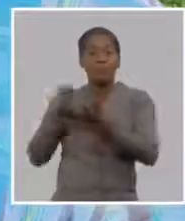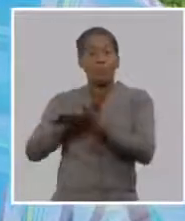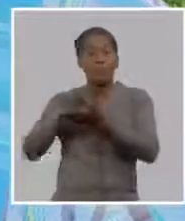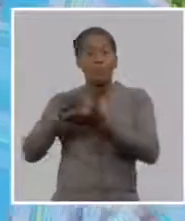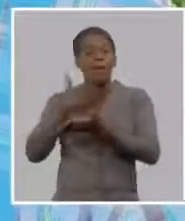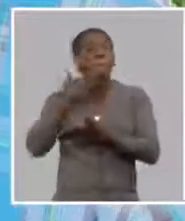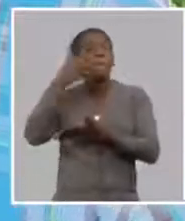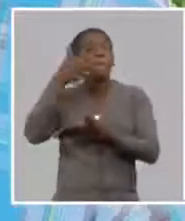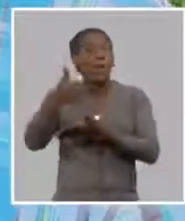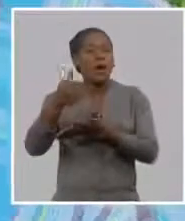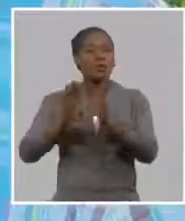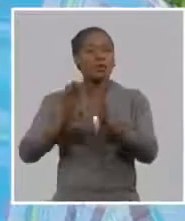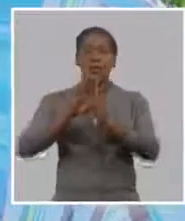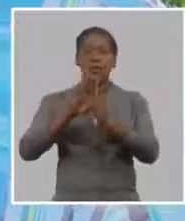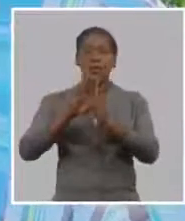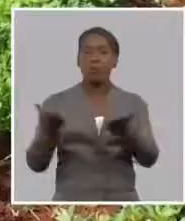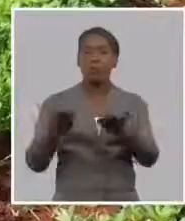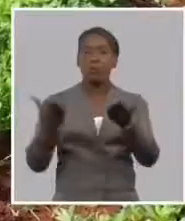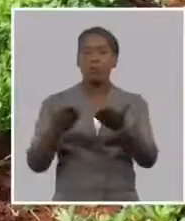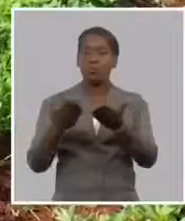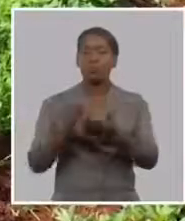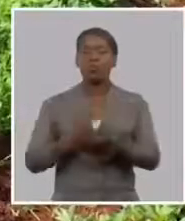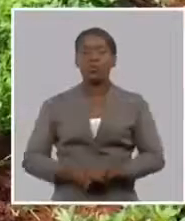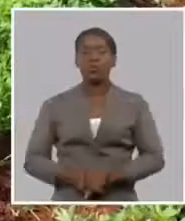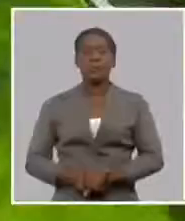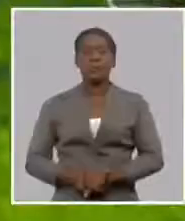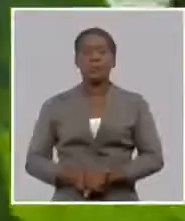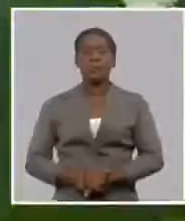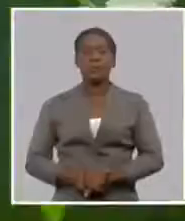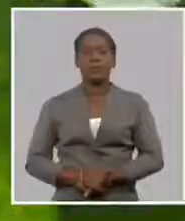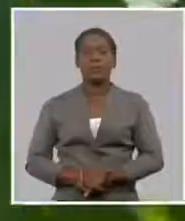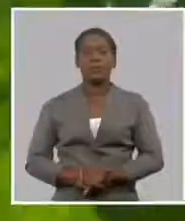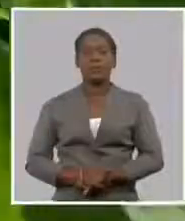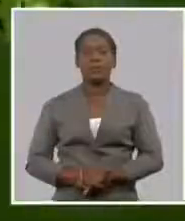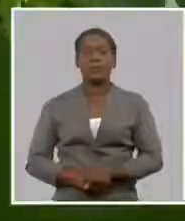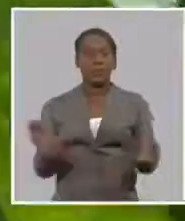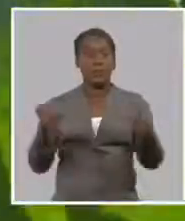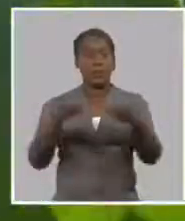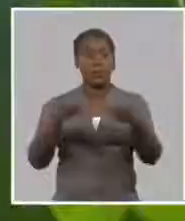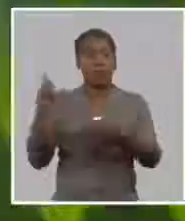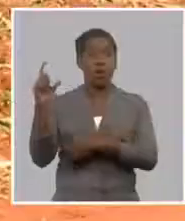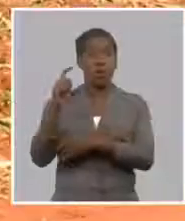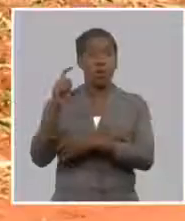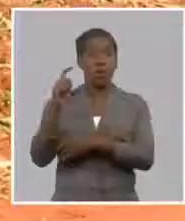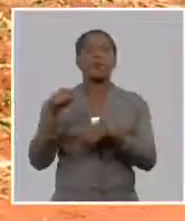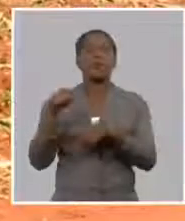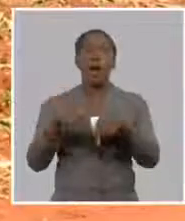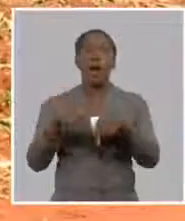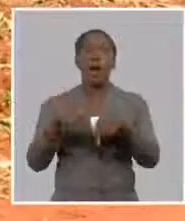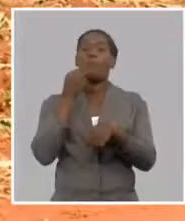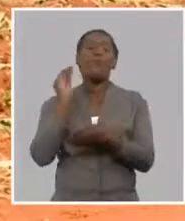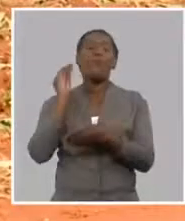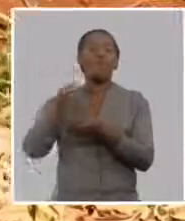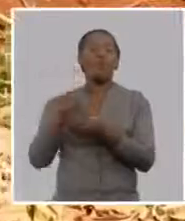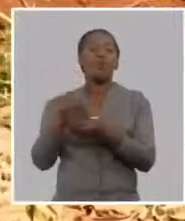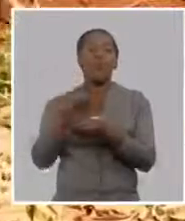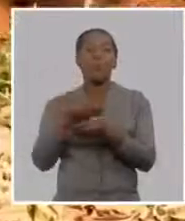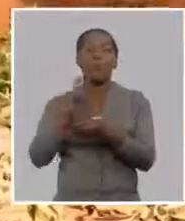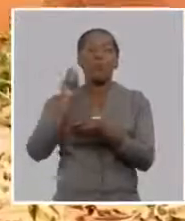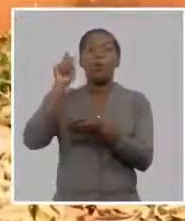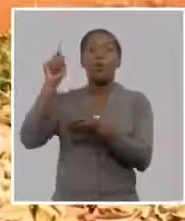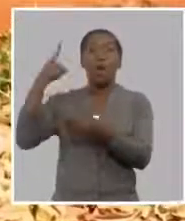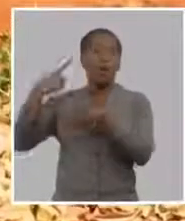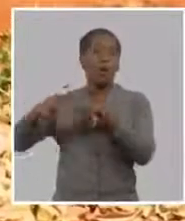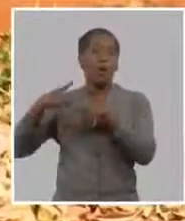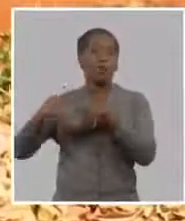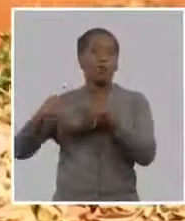que hemos hecho a nivel nacional en estos días en este caso la cooperativa tendría los recursos financieros necesarios para poder llevar a cabo toda la siembra porque el